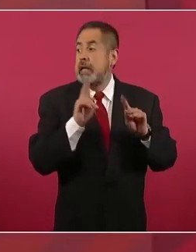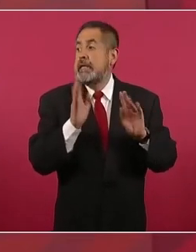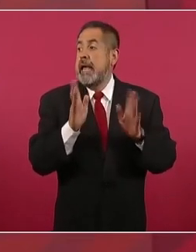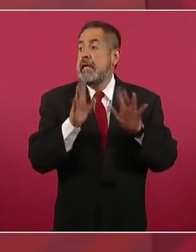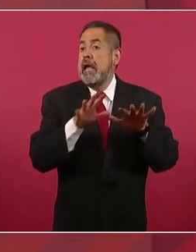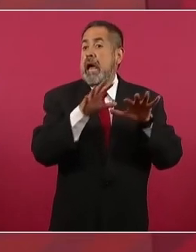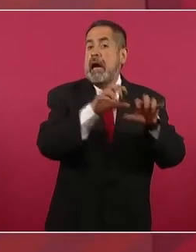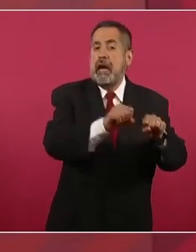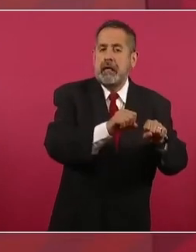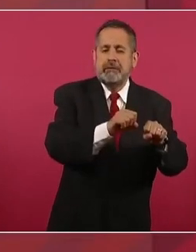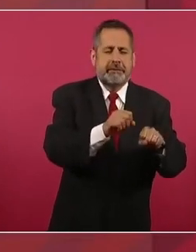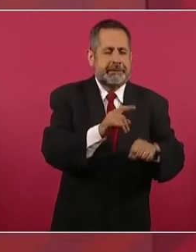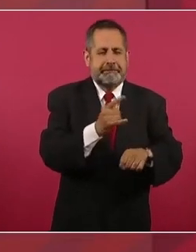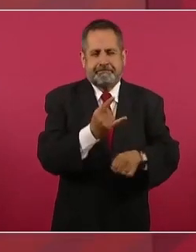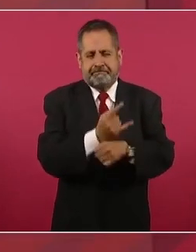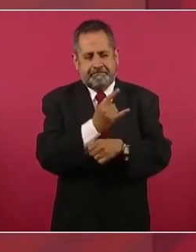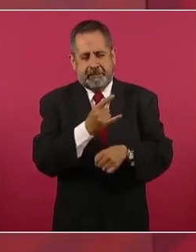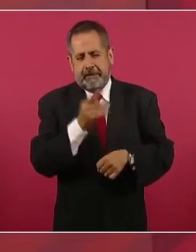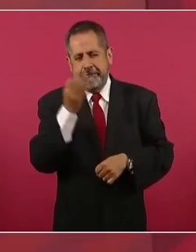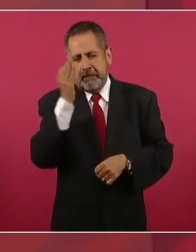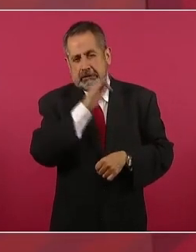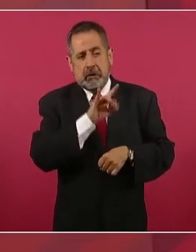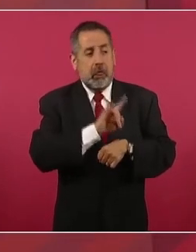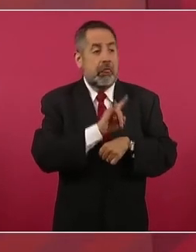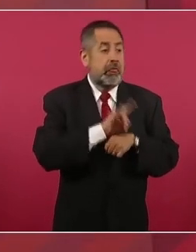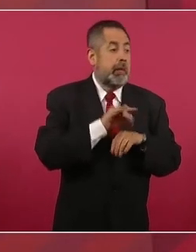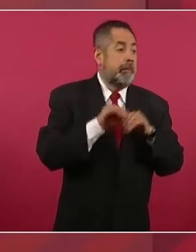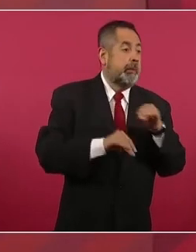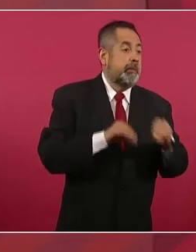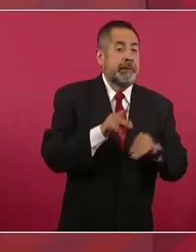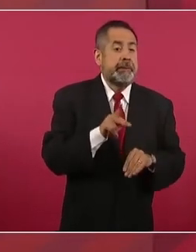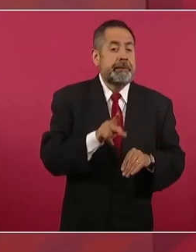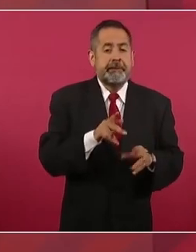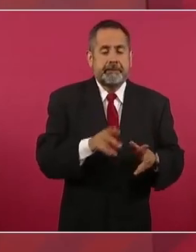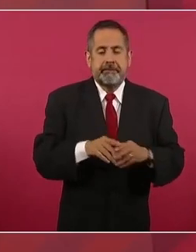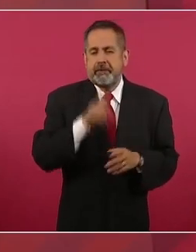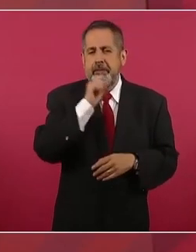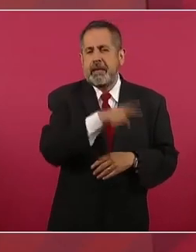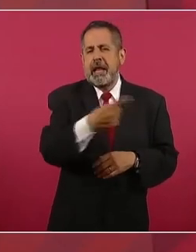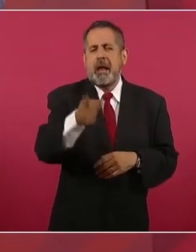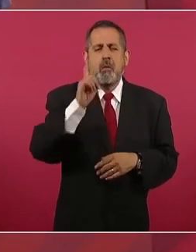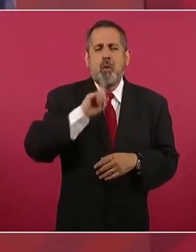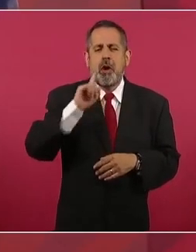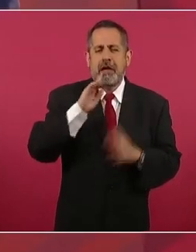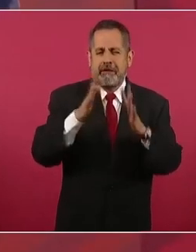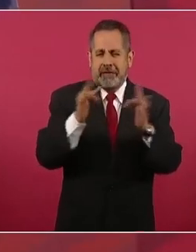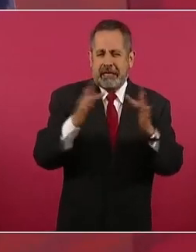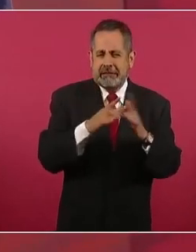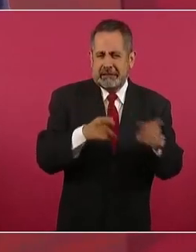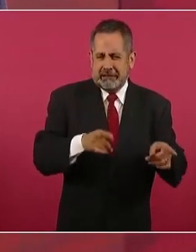también a la señora francesa.